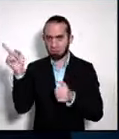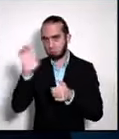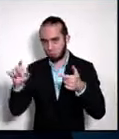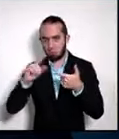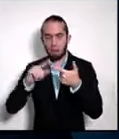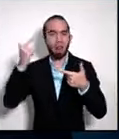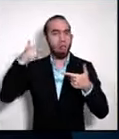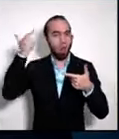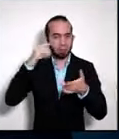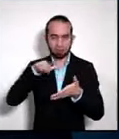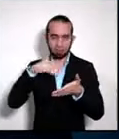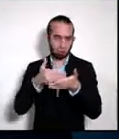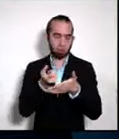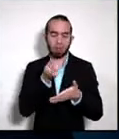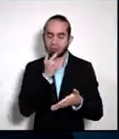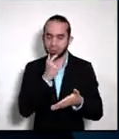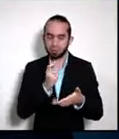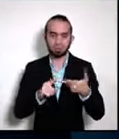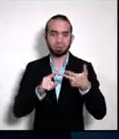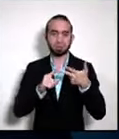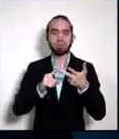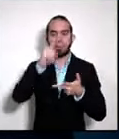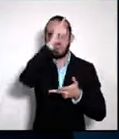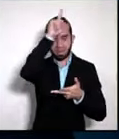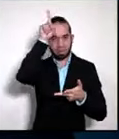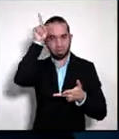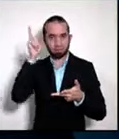en Londres, en Madrid,